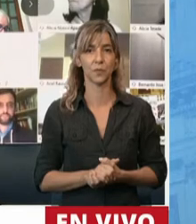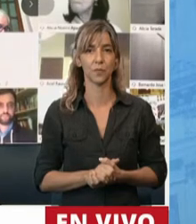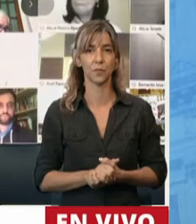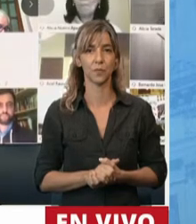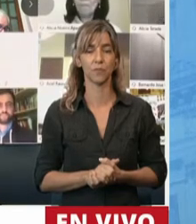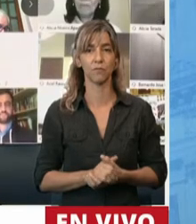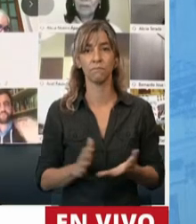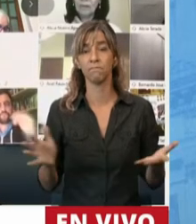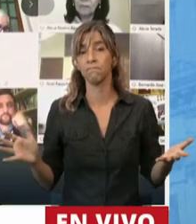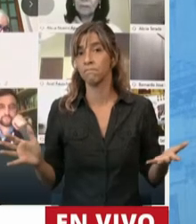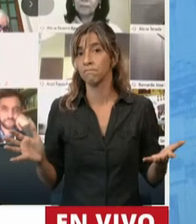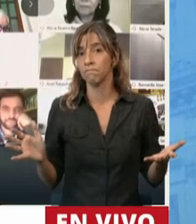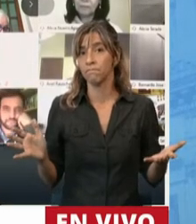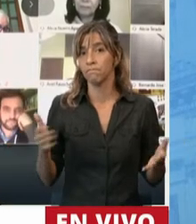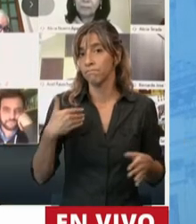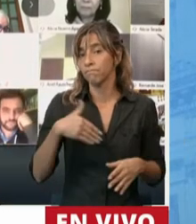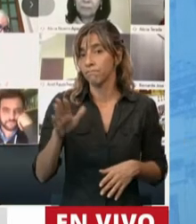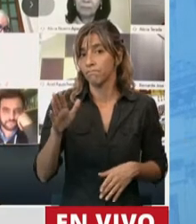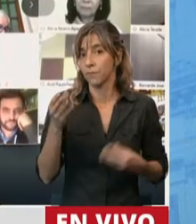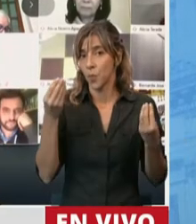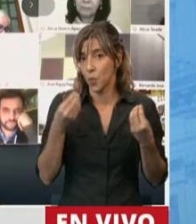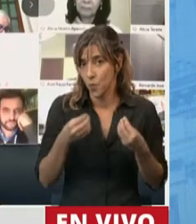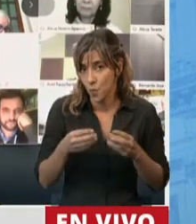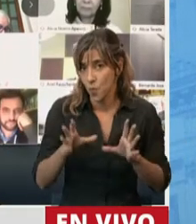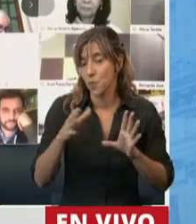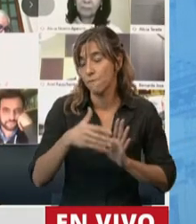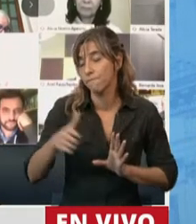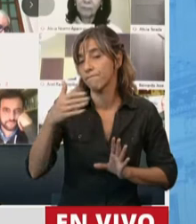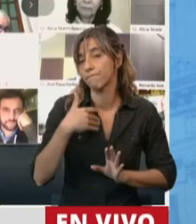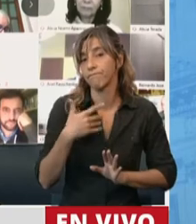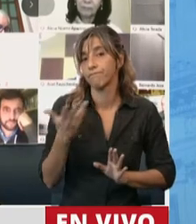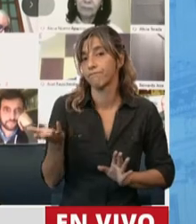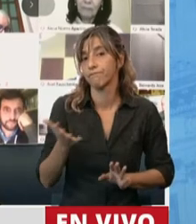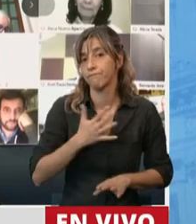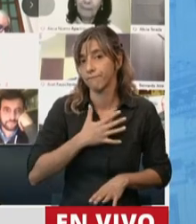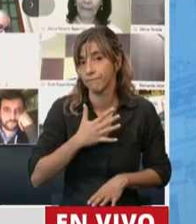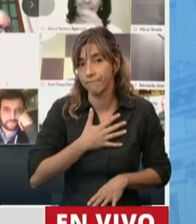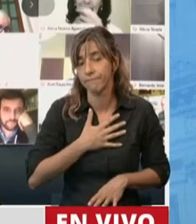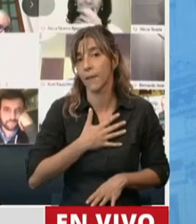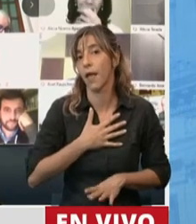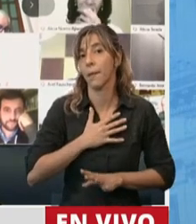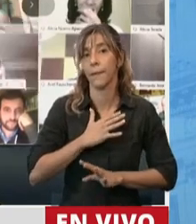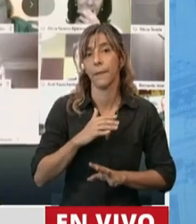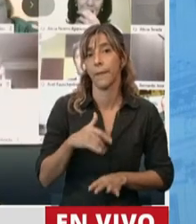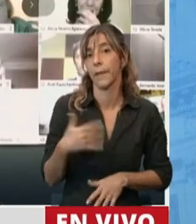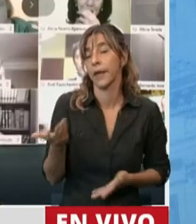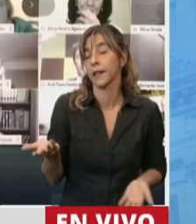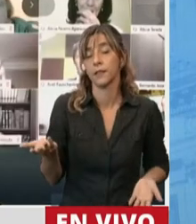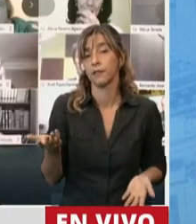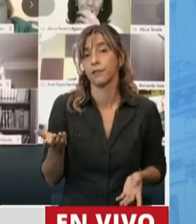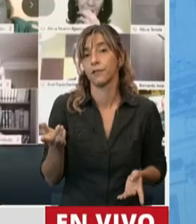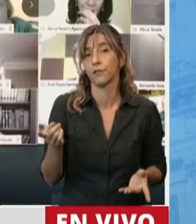Tengo que comenzar y lamento romper cierto clima, pero tengo que